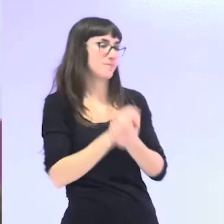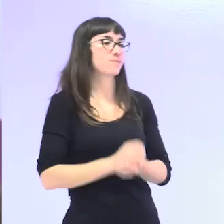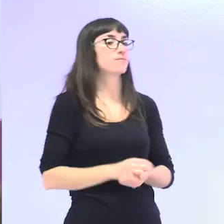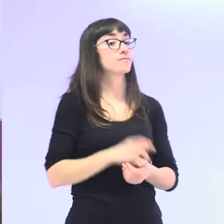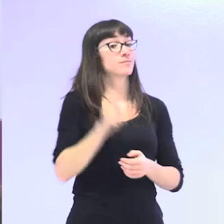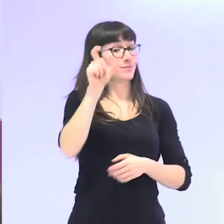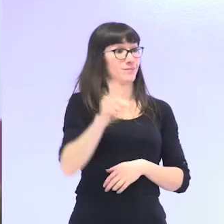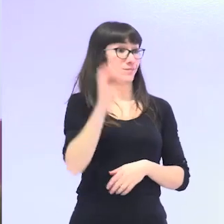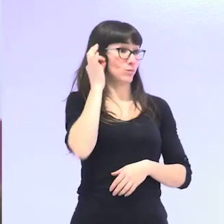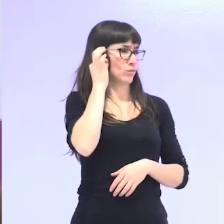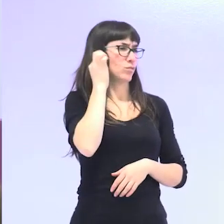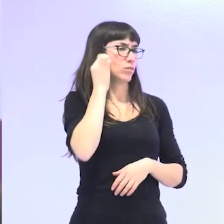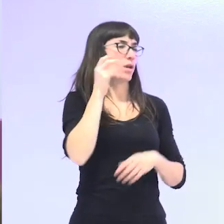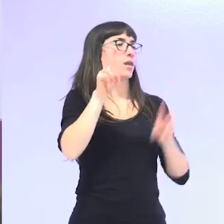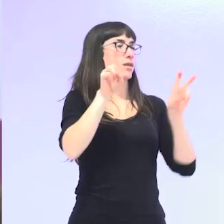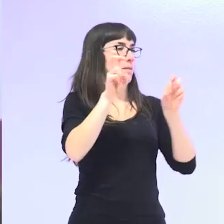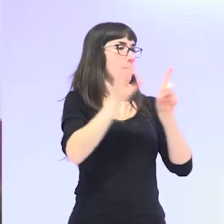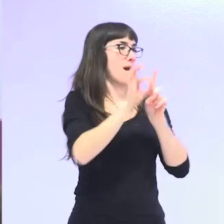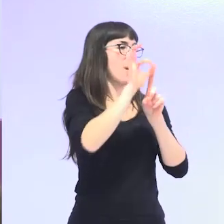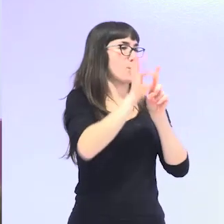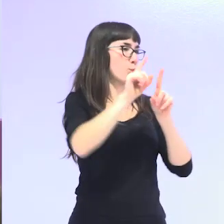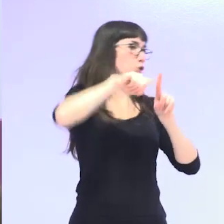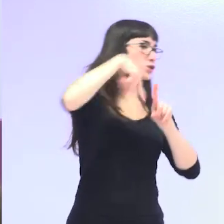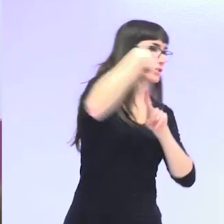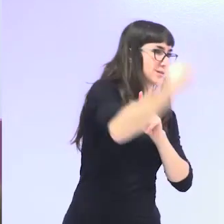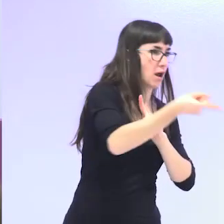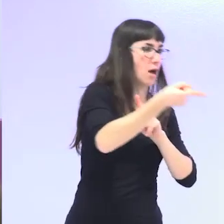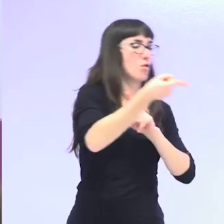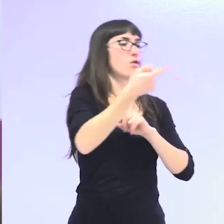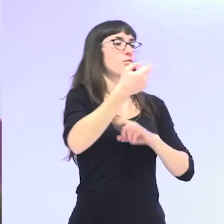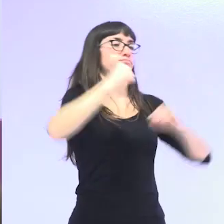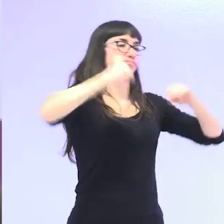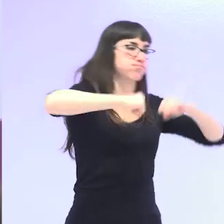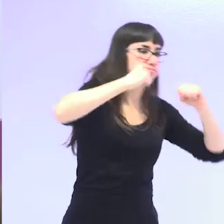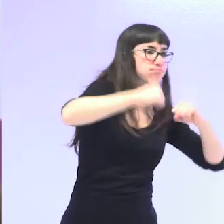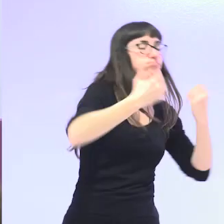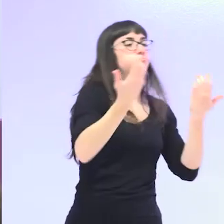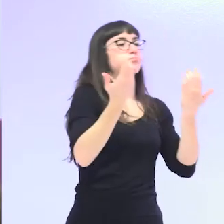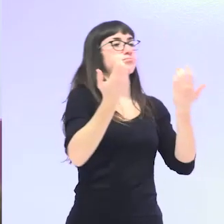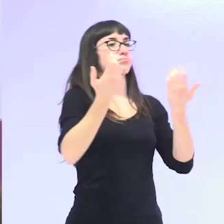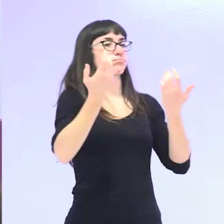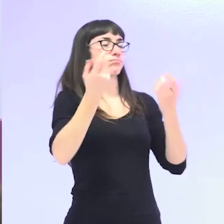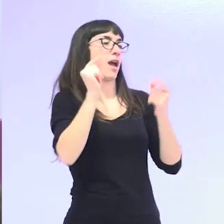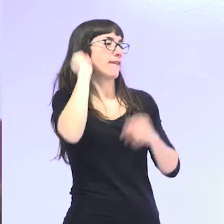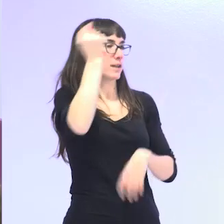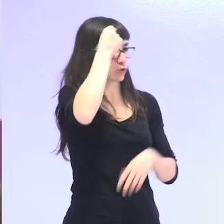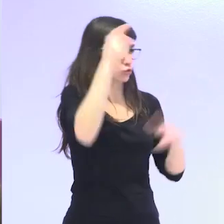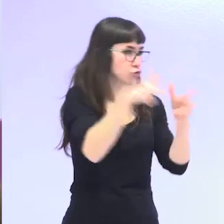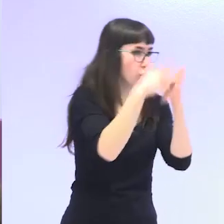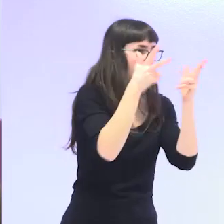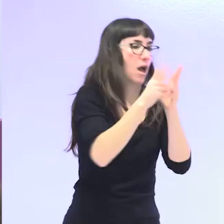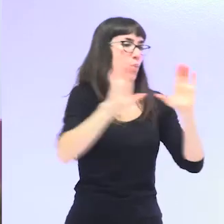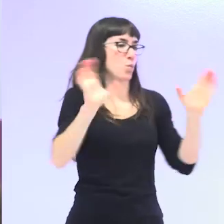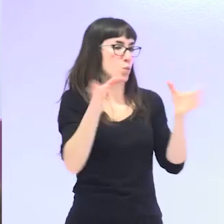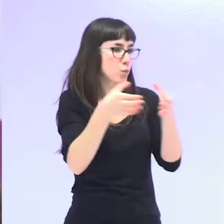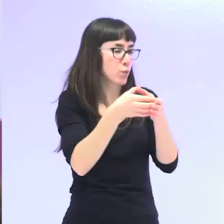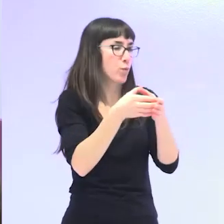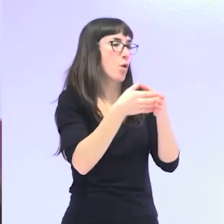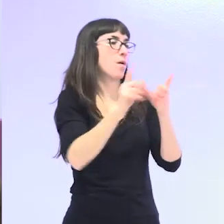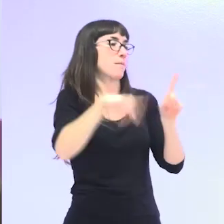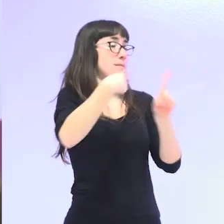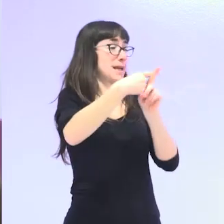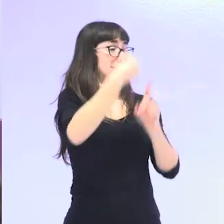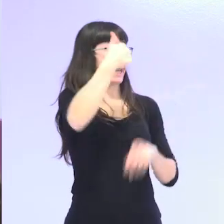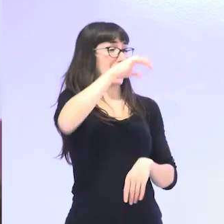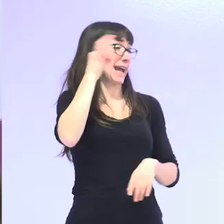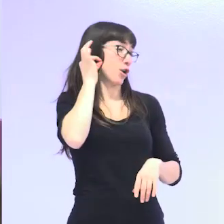formación de posgrado en Gerontología, Investigación Social, Comunicación y Habilidades Sociales para la Intervención Grupal y en Estudios de